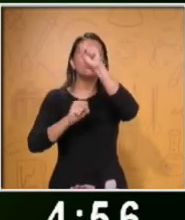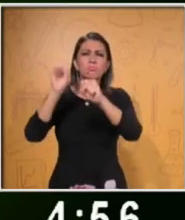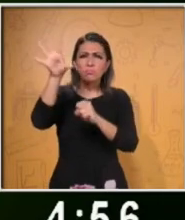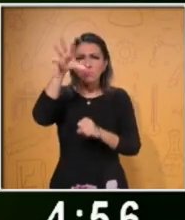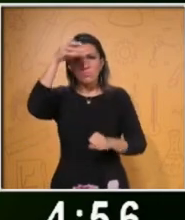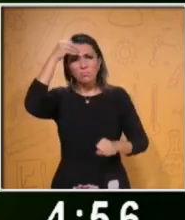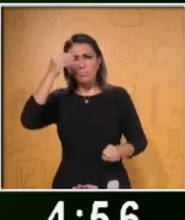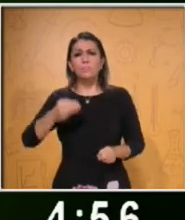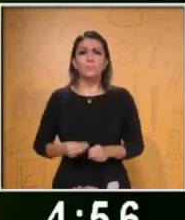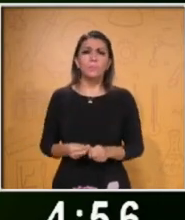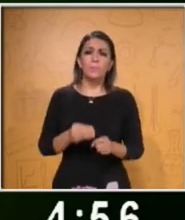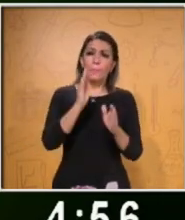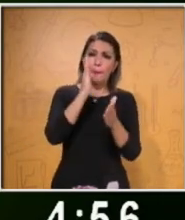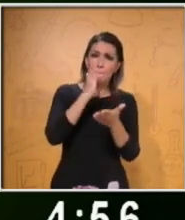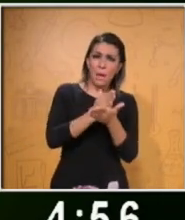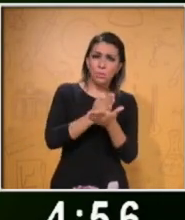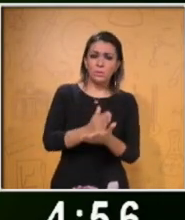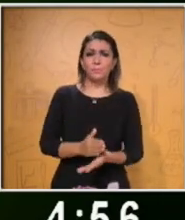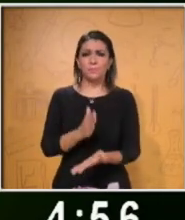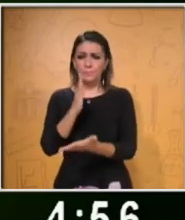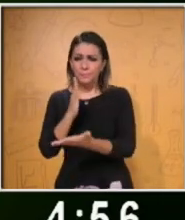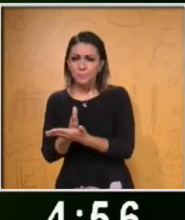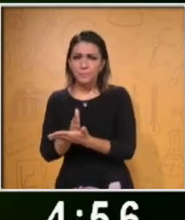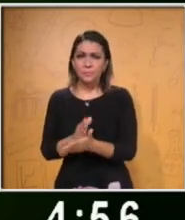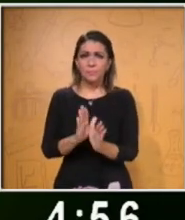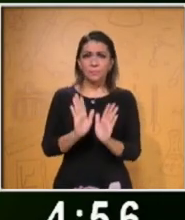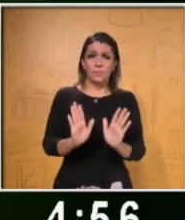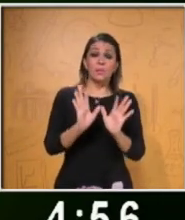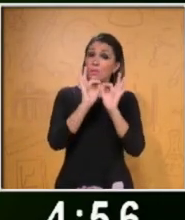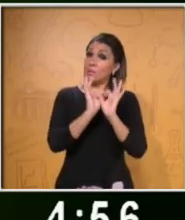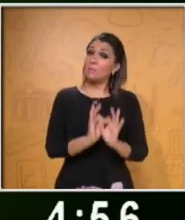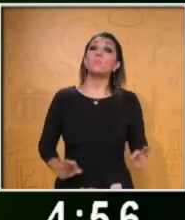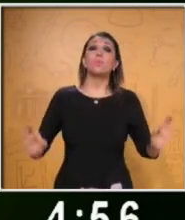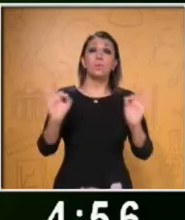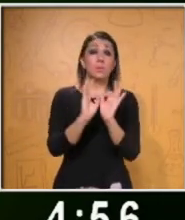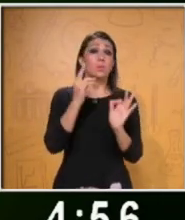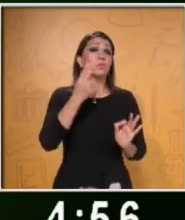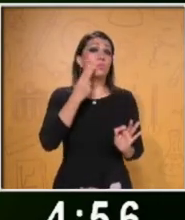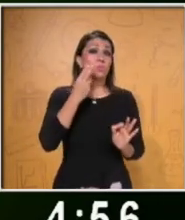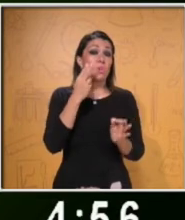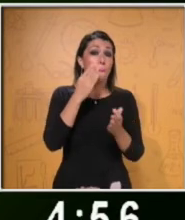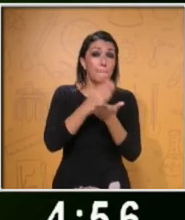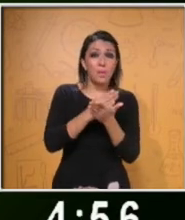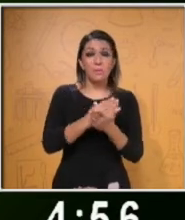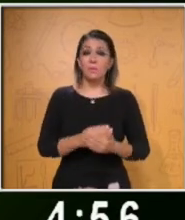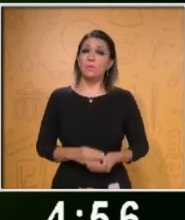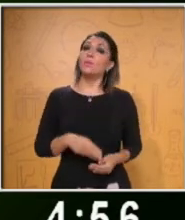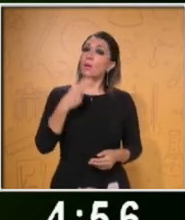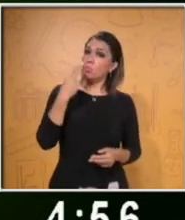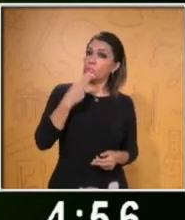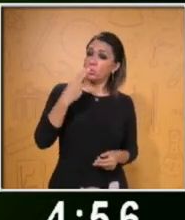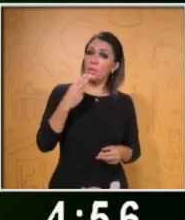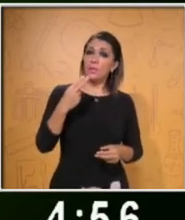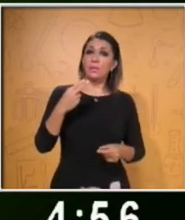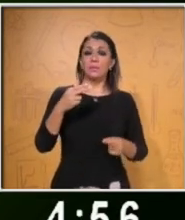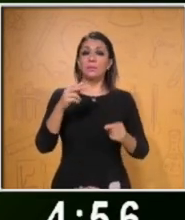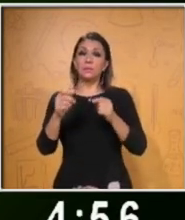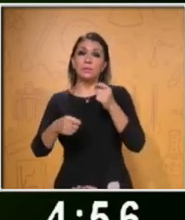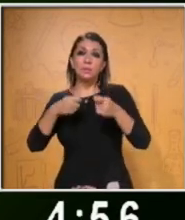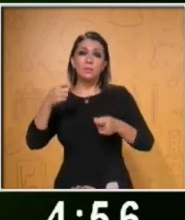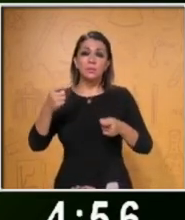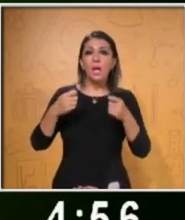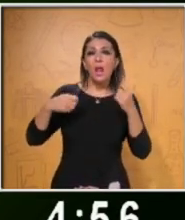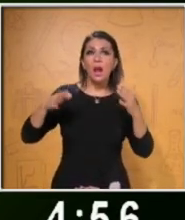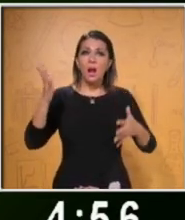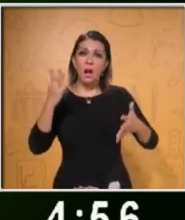Las pausas son, por tanto, indispensables, pero su buen manejo es un arte. Es una acción contra el